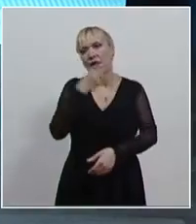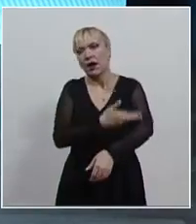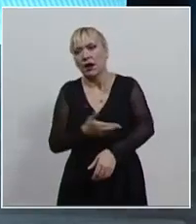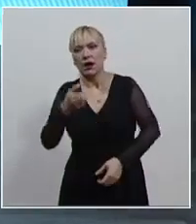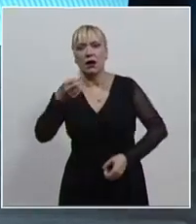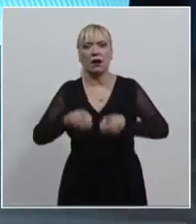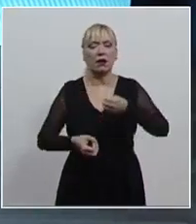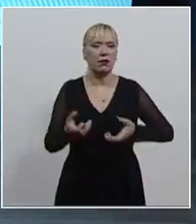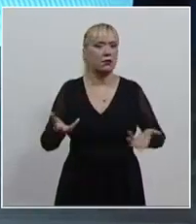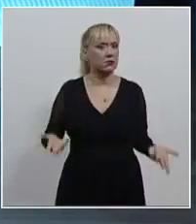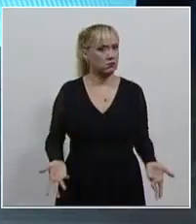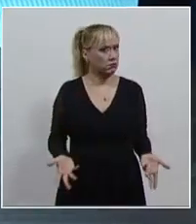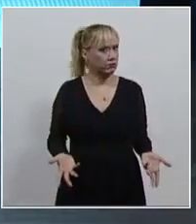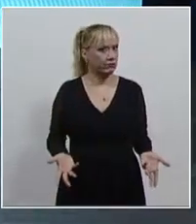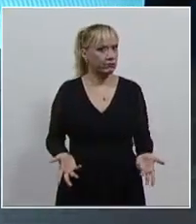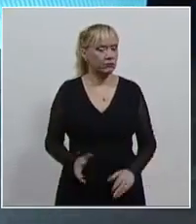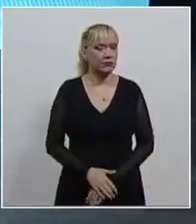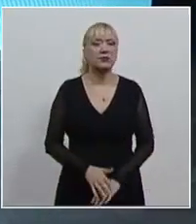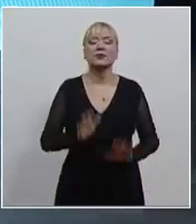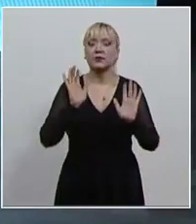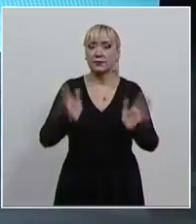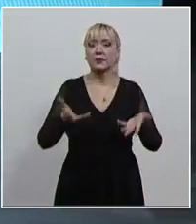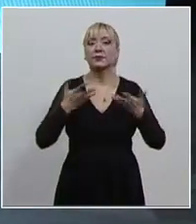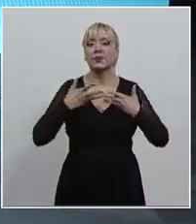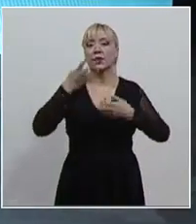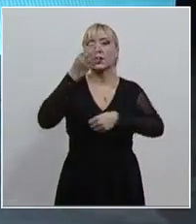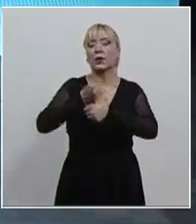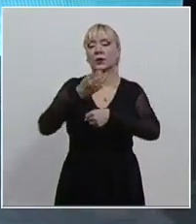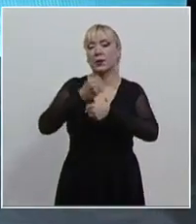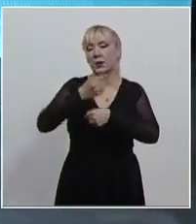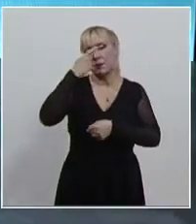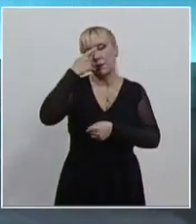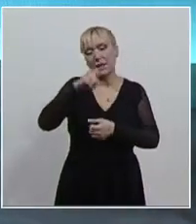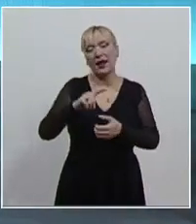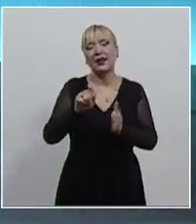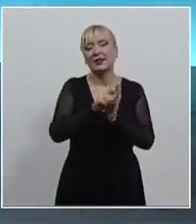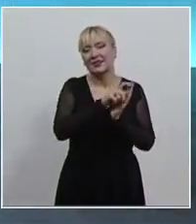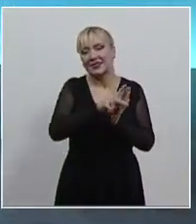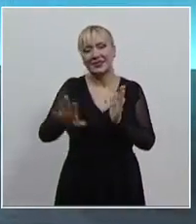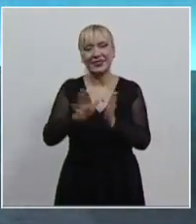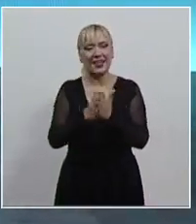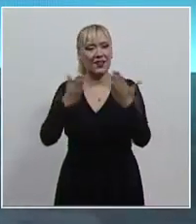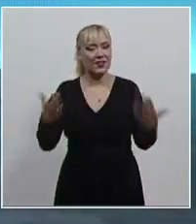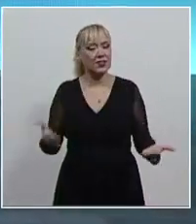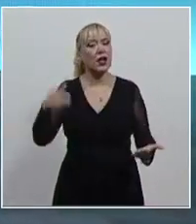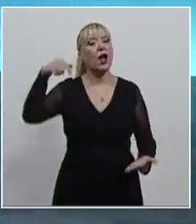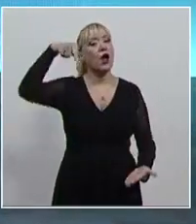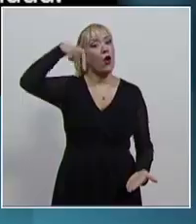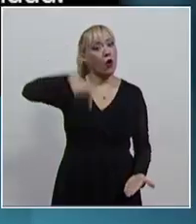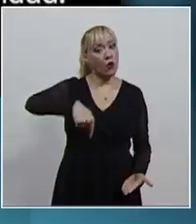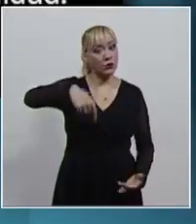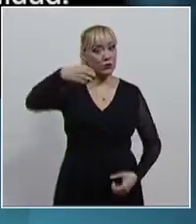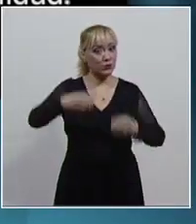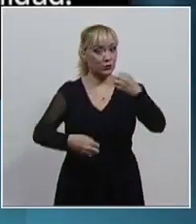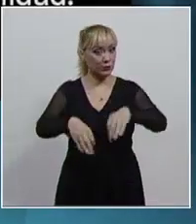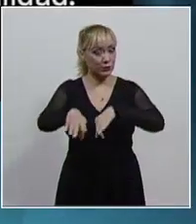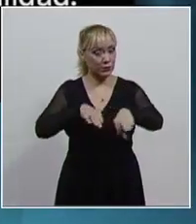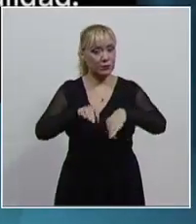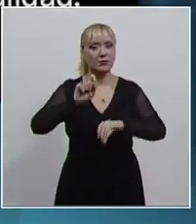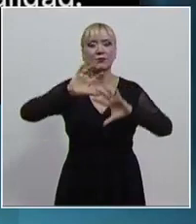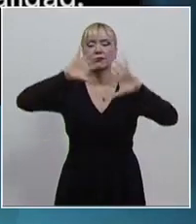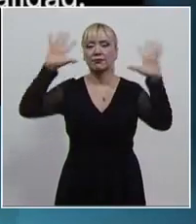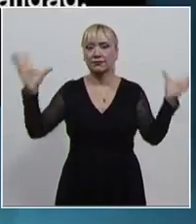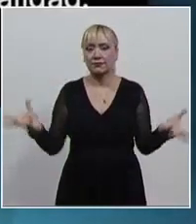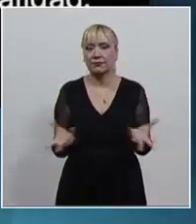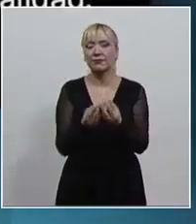Y le comento que ya está disponible la novena edición del boletín La Judicatura Hoy, que en esta ocasión destaca la conformación en su